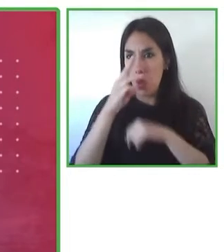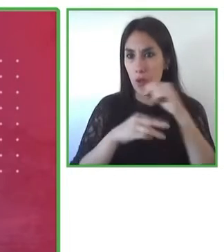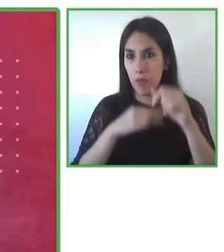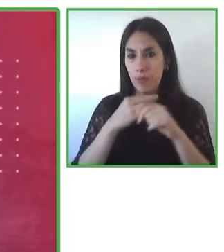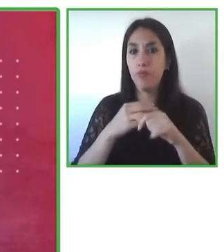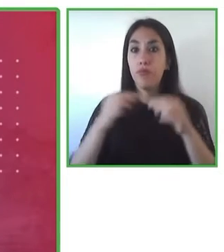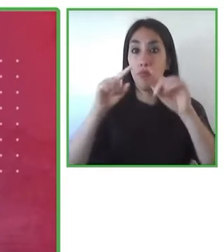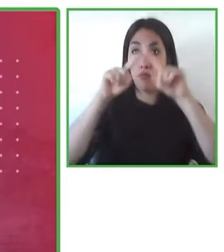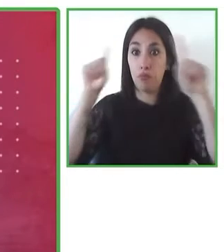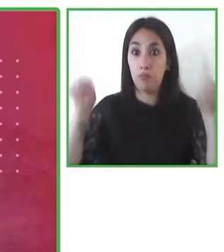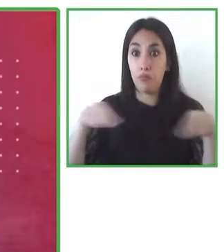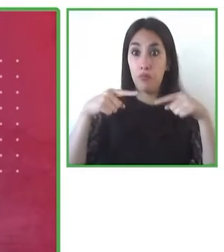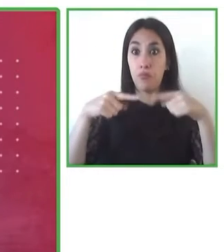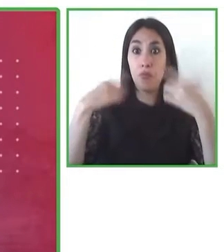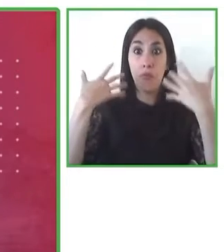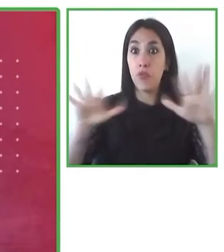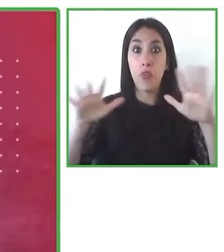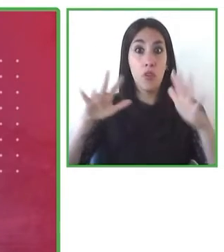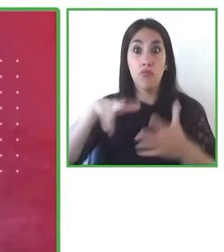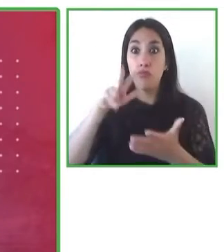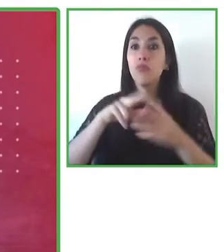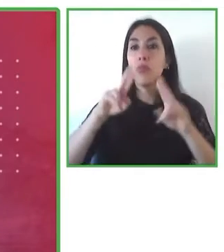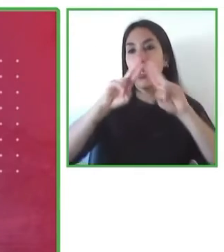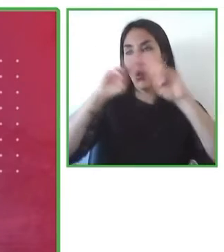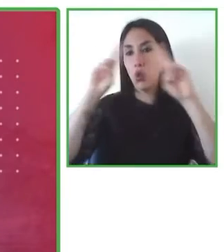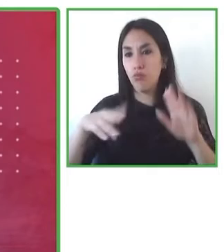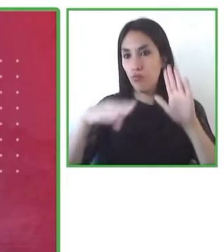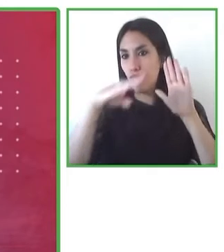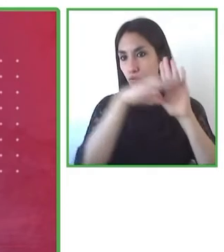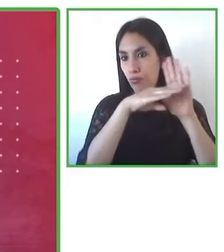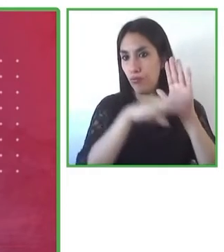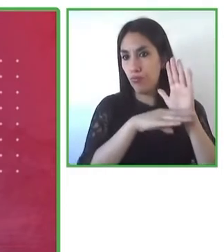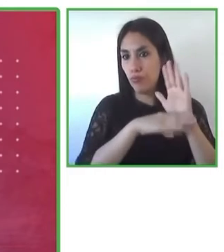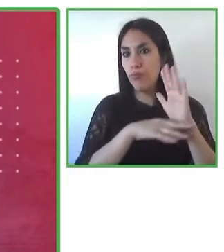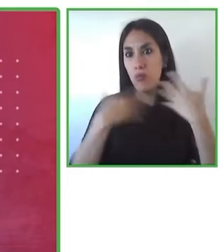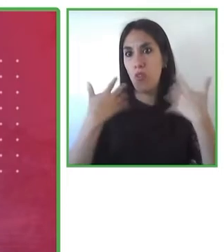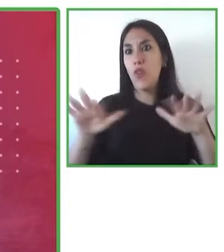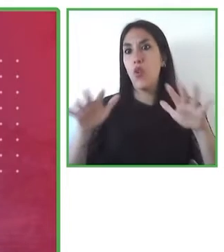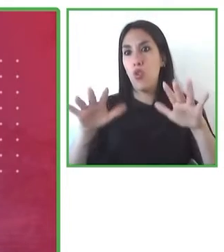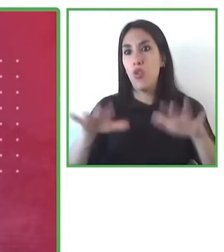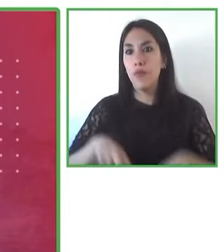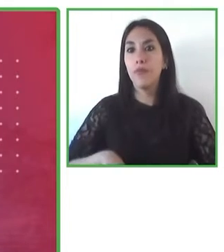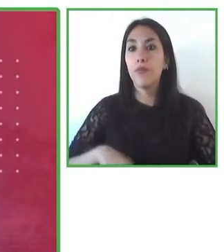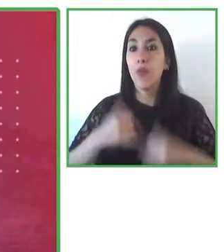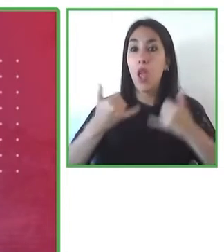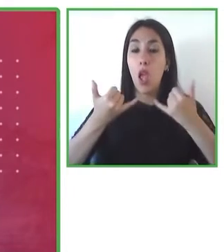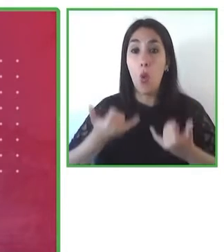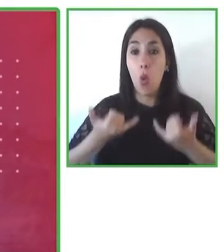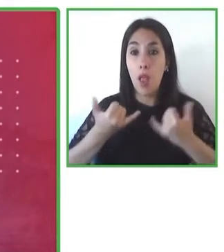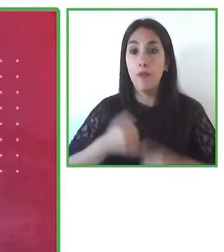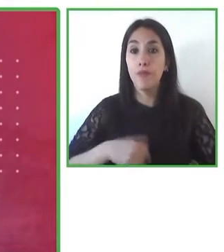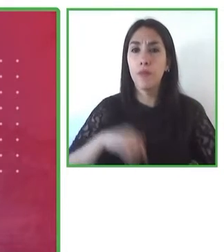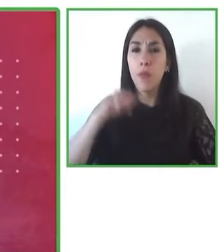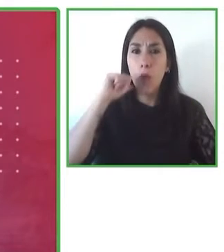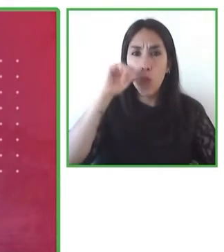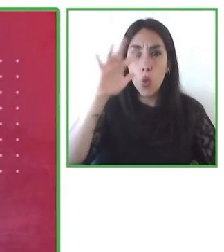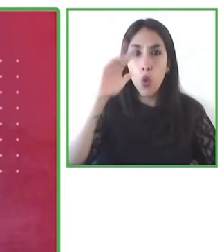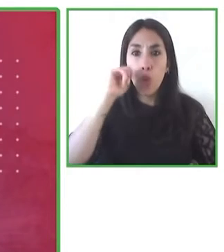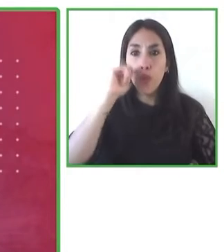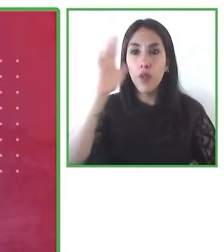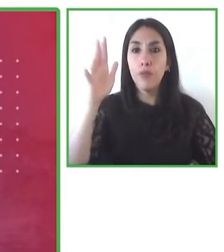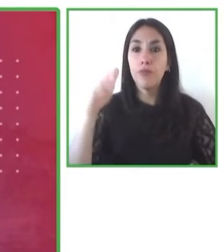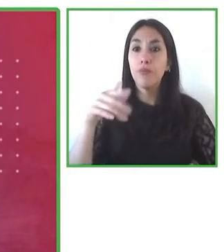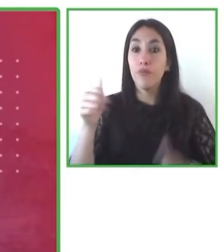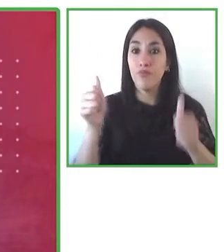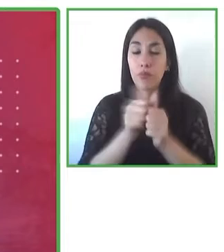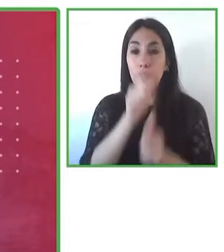lejano, se convierta día a día en cambios de oportunidades para las personas con discapacidad visual. Porque acceder a la lectura